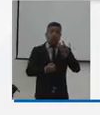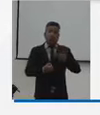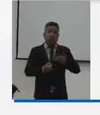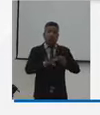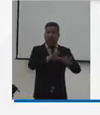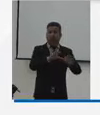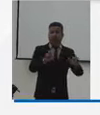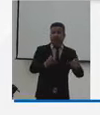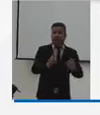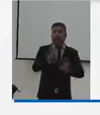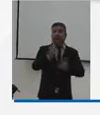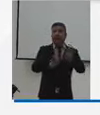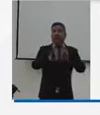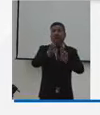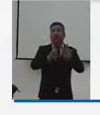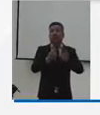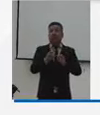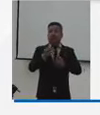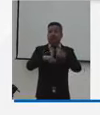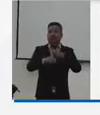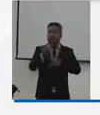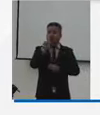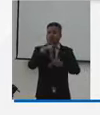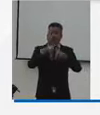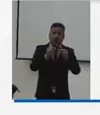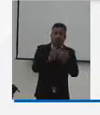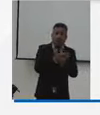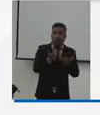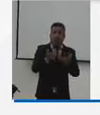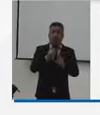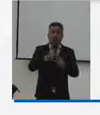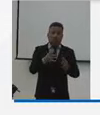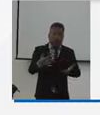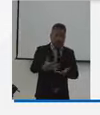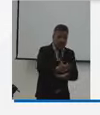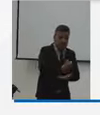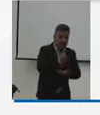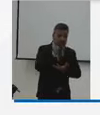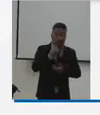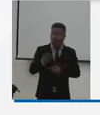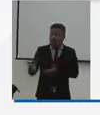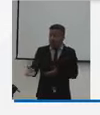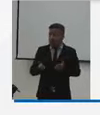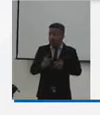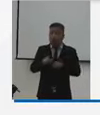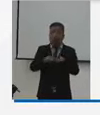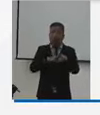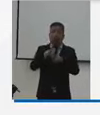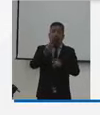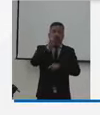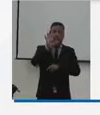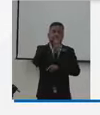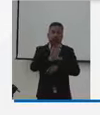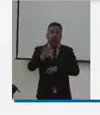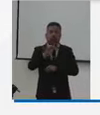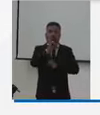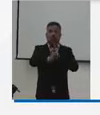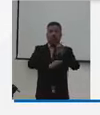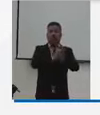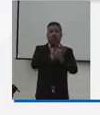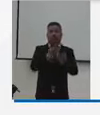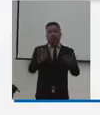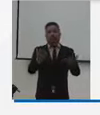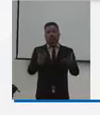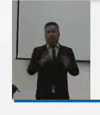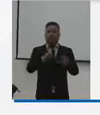tienen que hacer rifas bazares para poderlos enviar a esas competencias nacionales e internacionales en